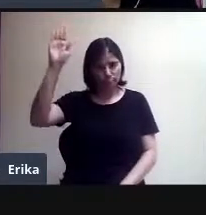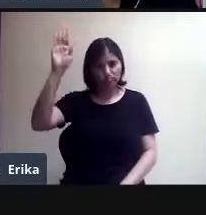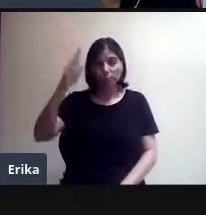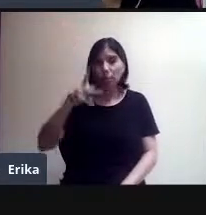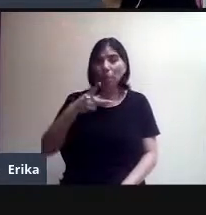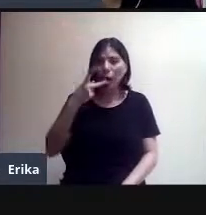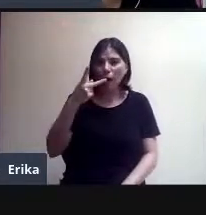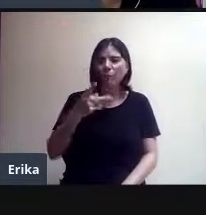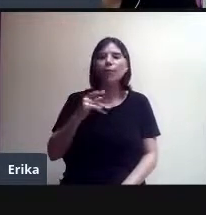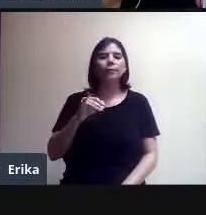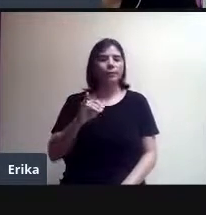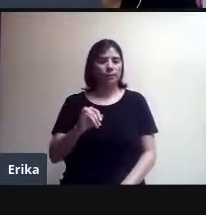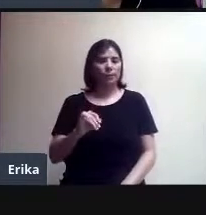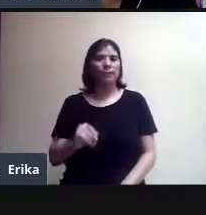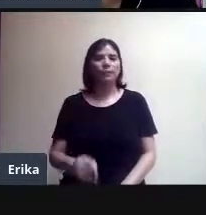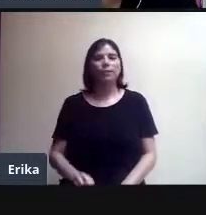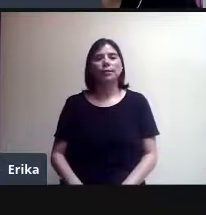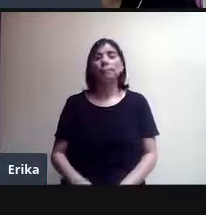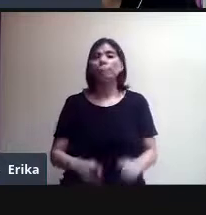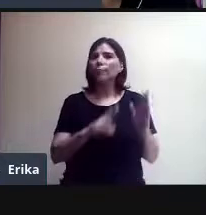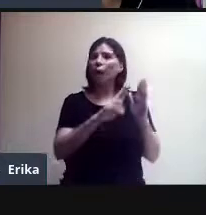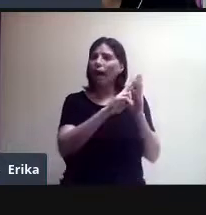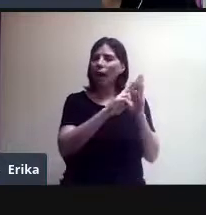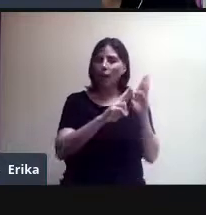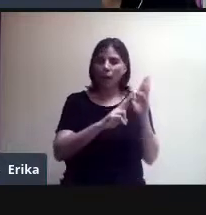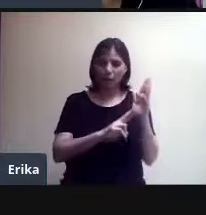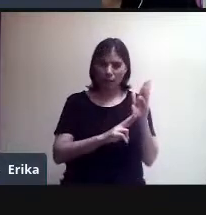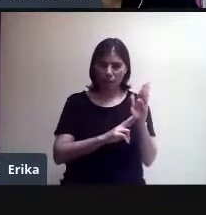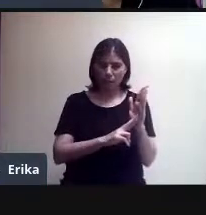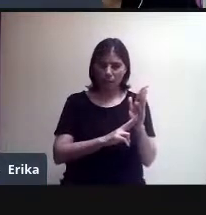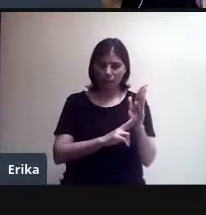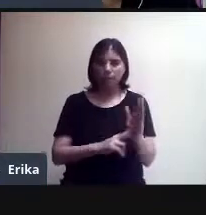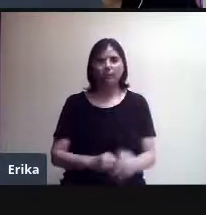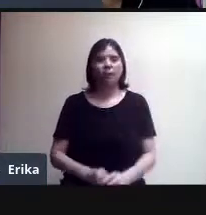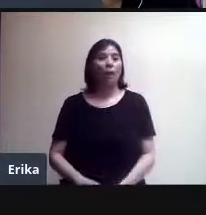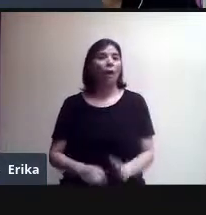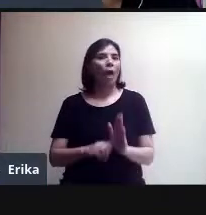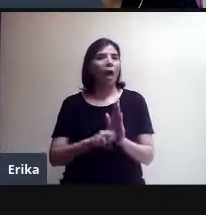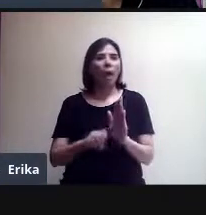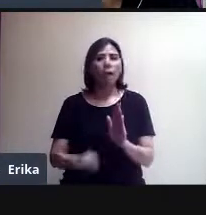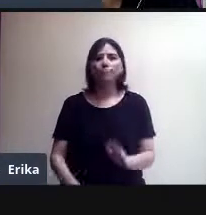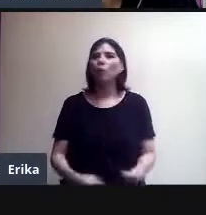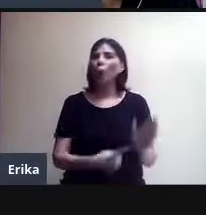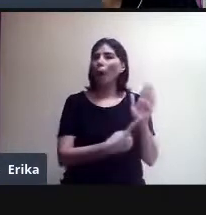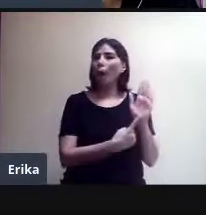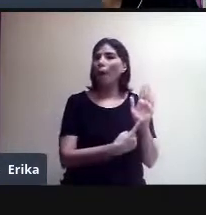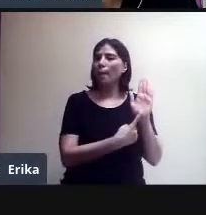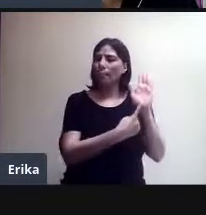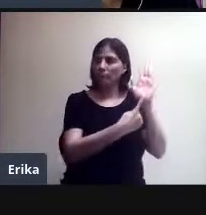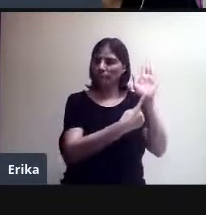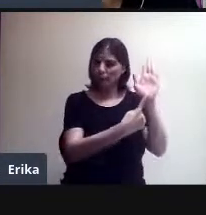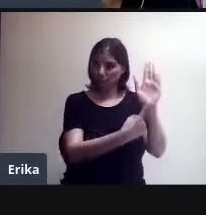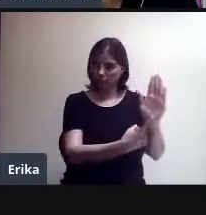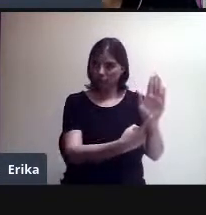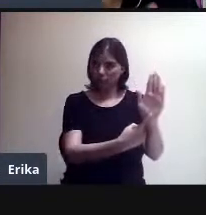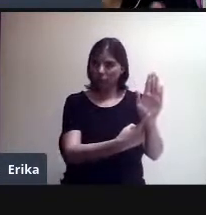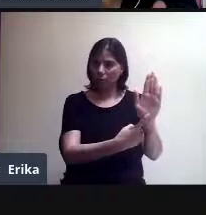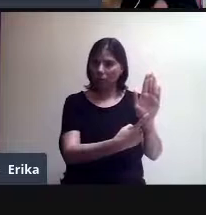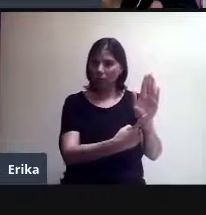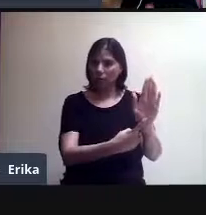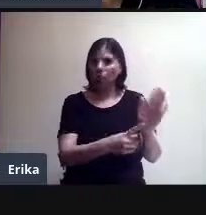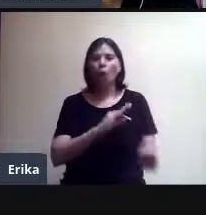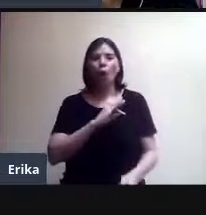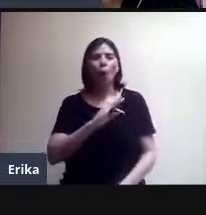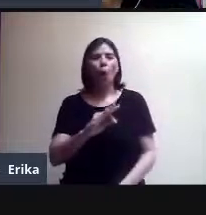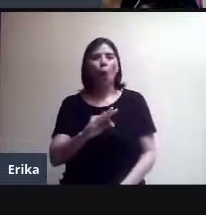Y también podemos establecer como regla que mientras se está haciendo, por ejemplo, la presentación, puedan mandar sus preguntas a